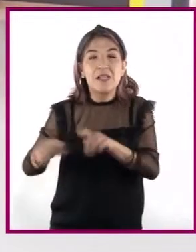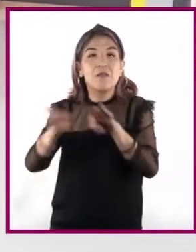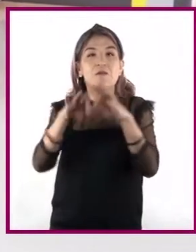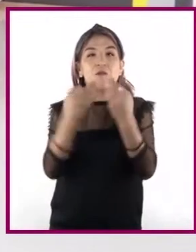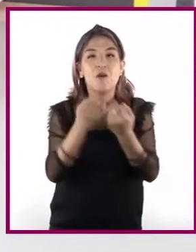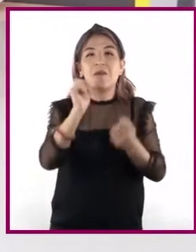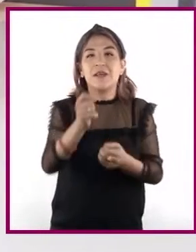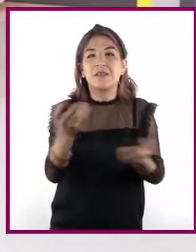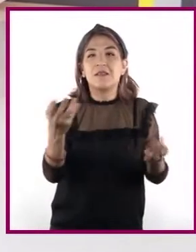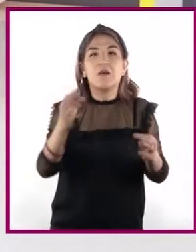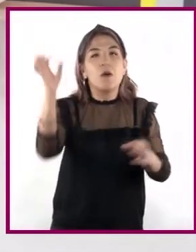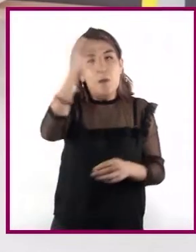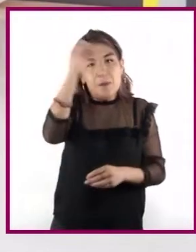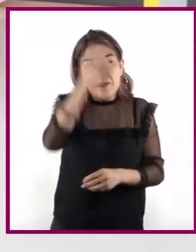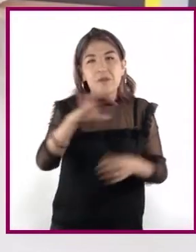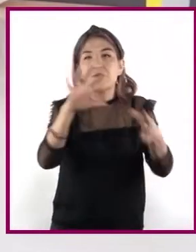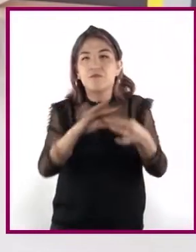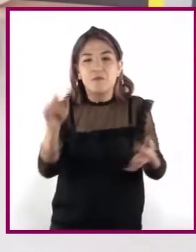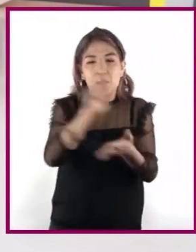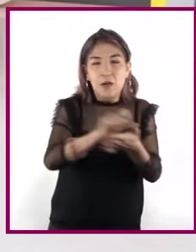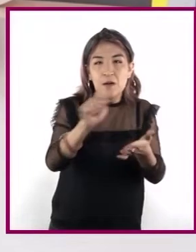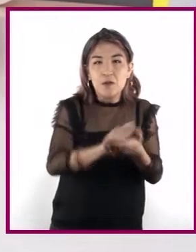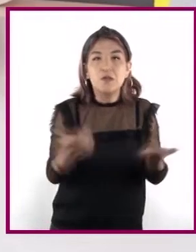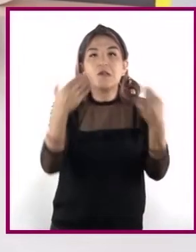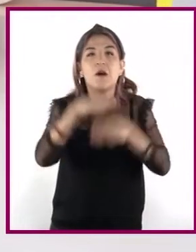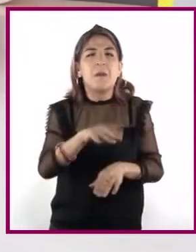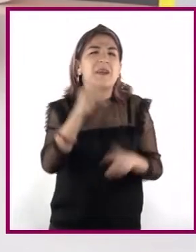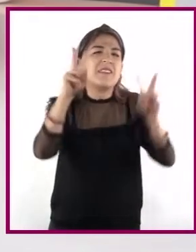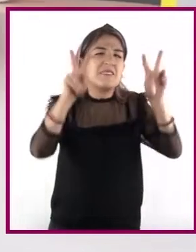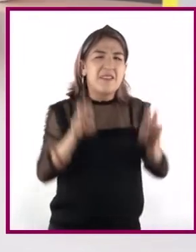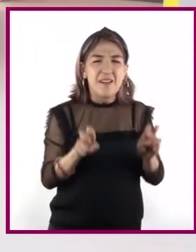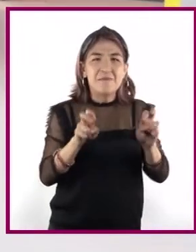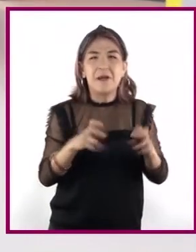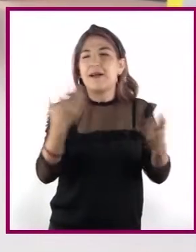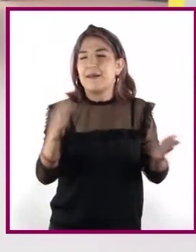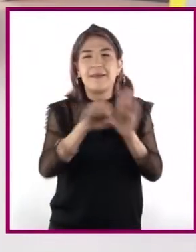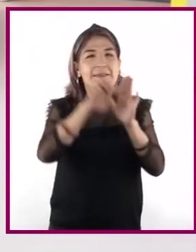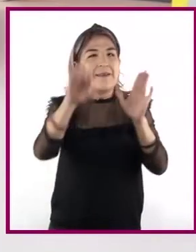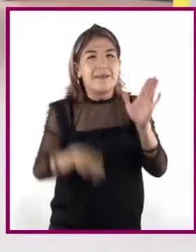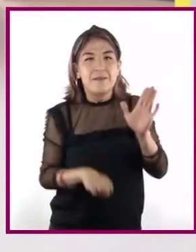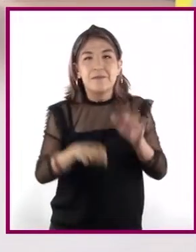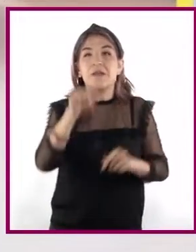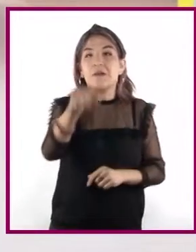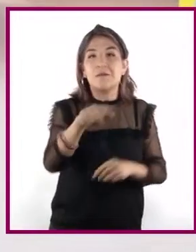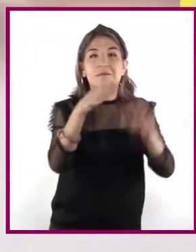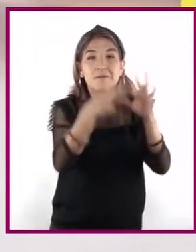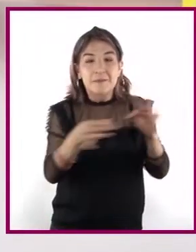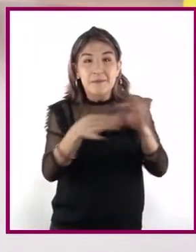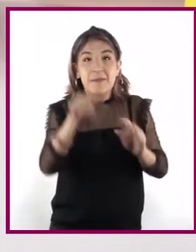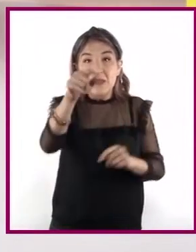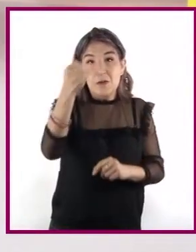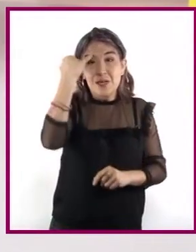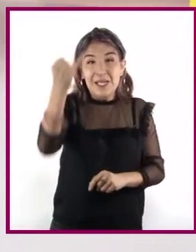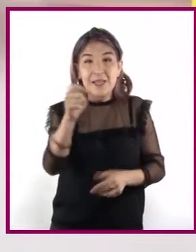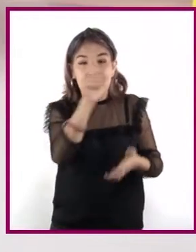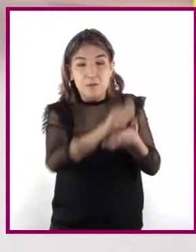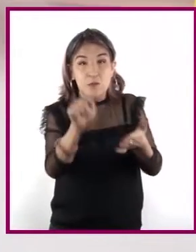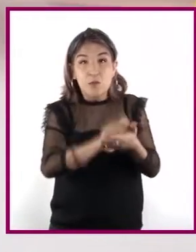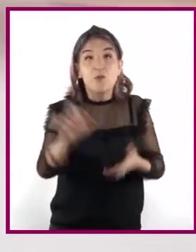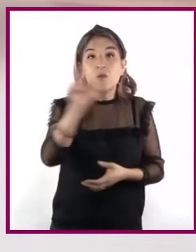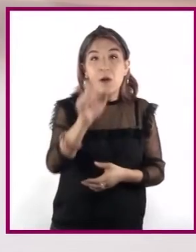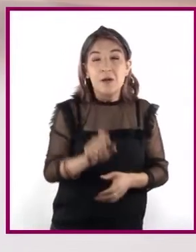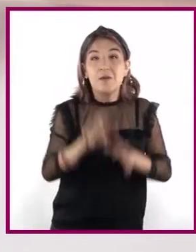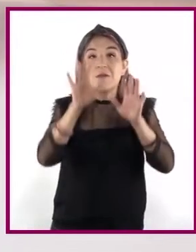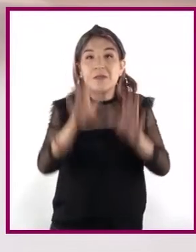argumentos que se emplean al opinar sobre algo. Es decir, que los argumentos que utilicemos cuando